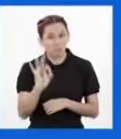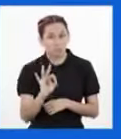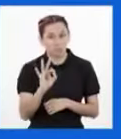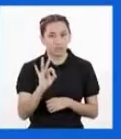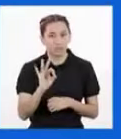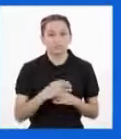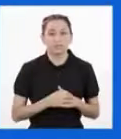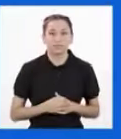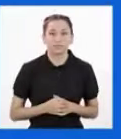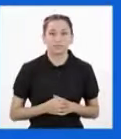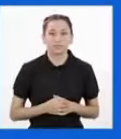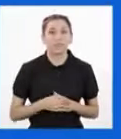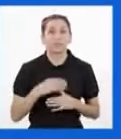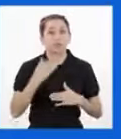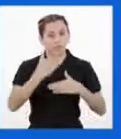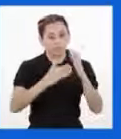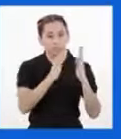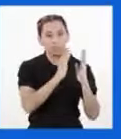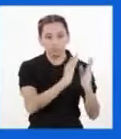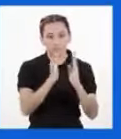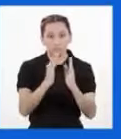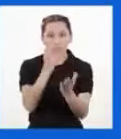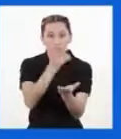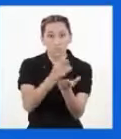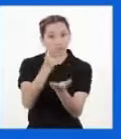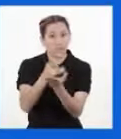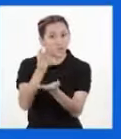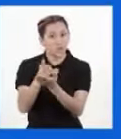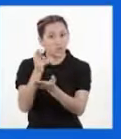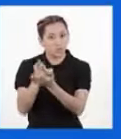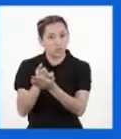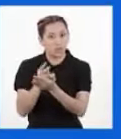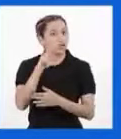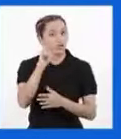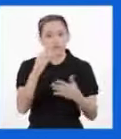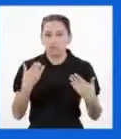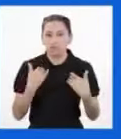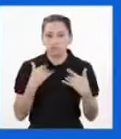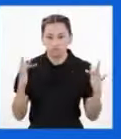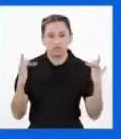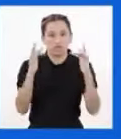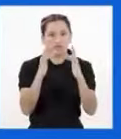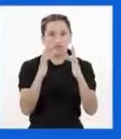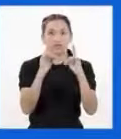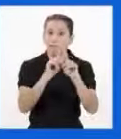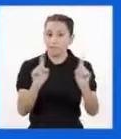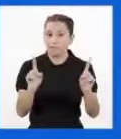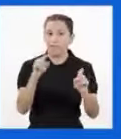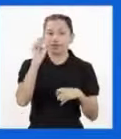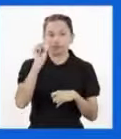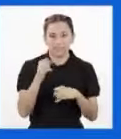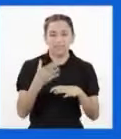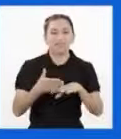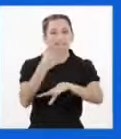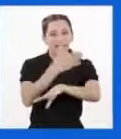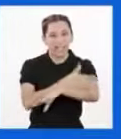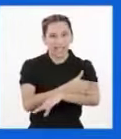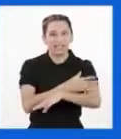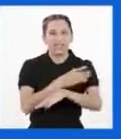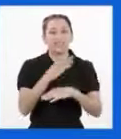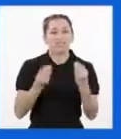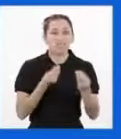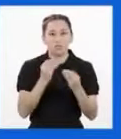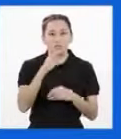del genoma humano Las secuencias repetitivas no contienen funciones directas Pero forman parte de la estructura y